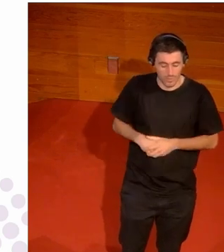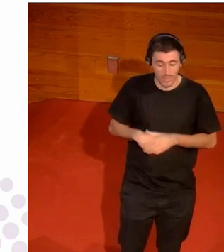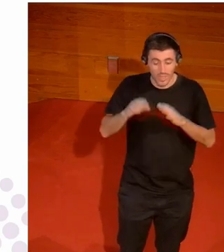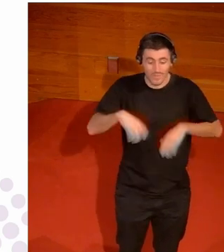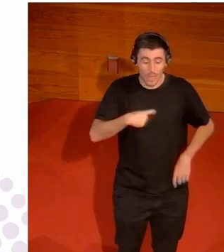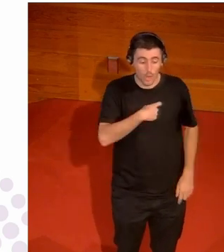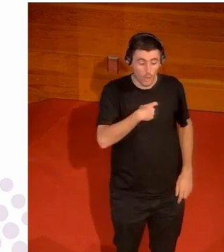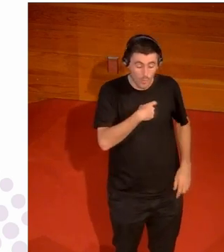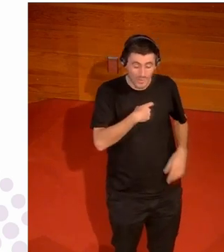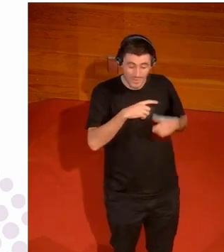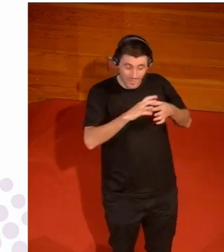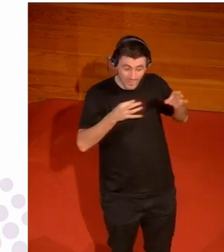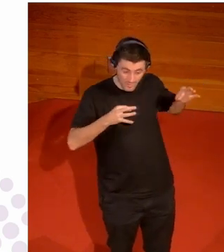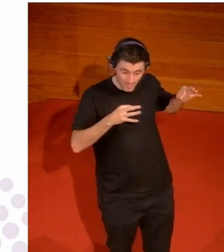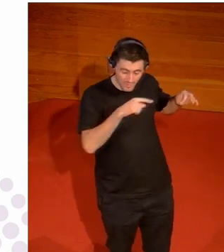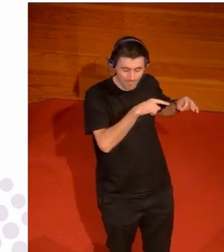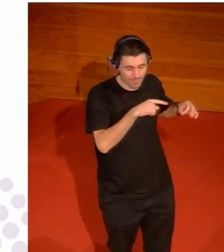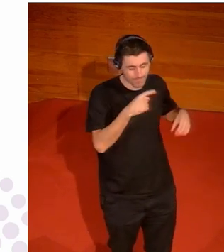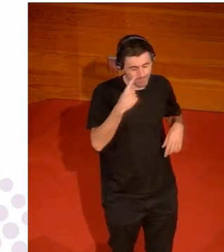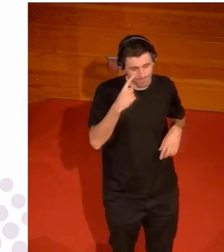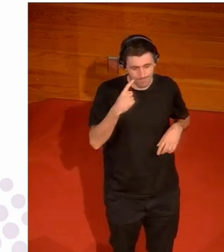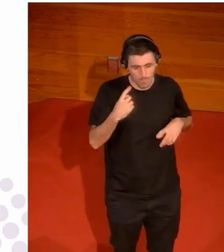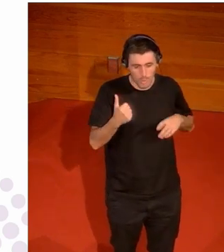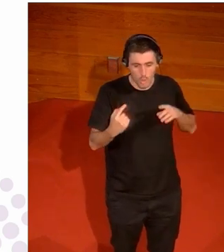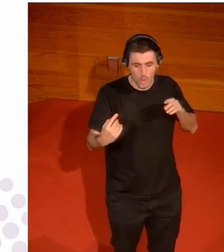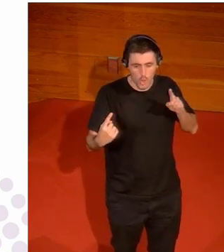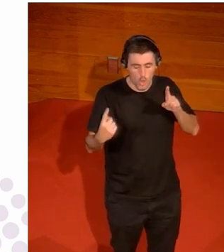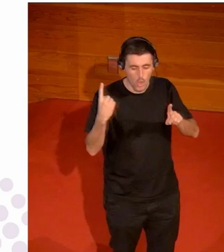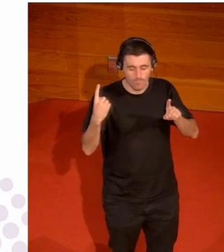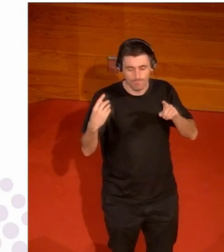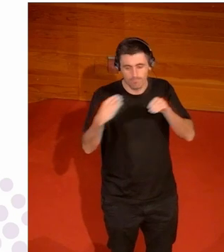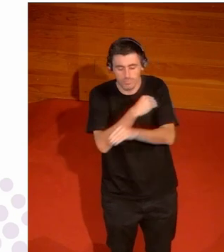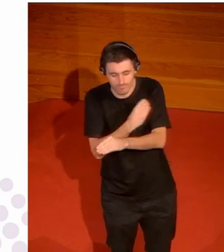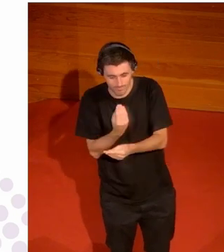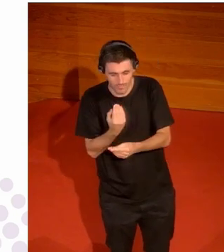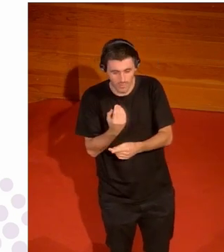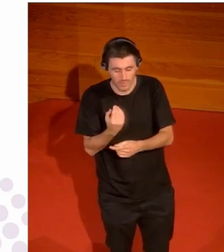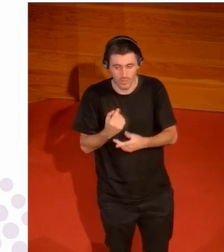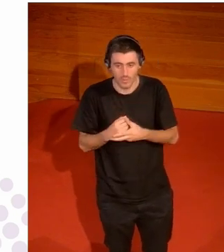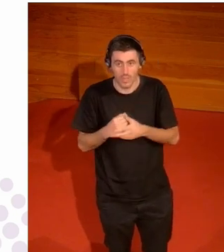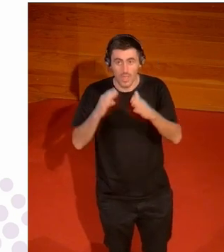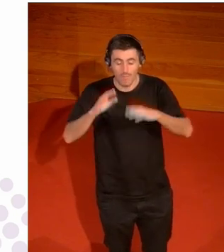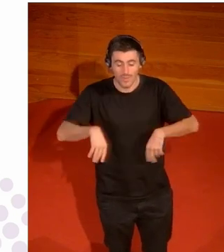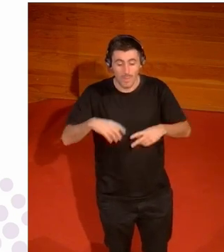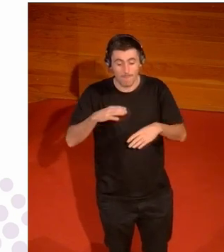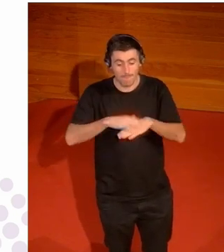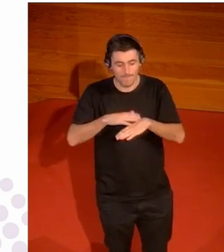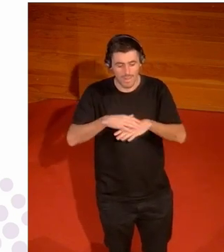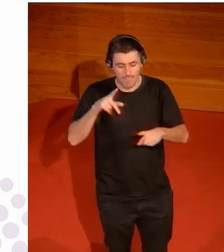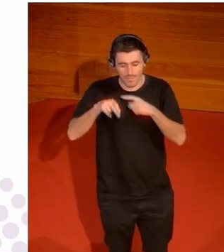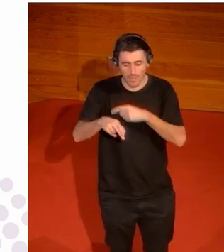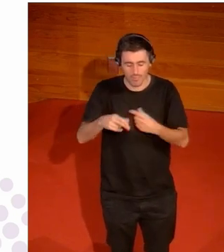organización de boxeo para regular el boxeo olímpico se crea una segunda organización que se llama Boxing